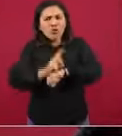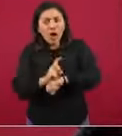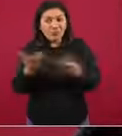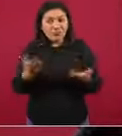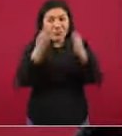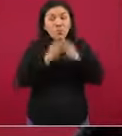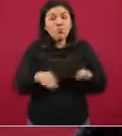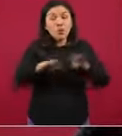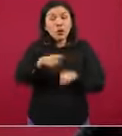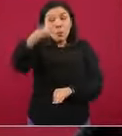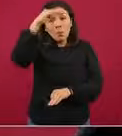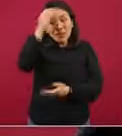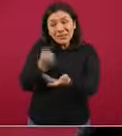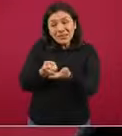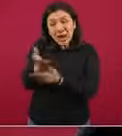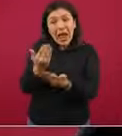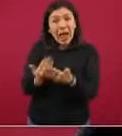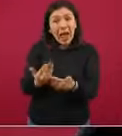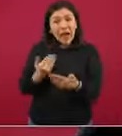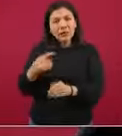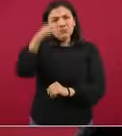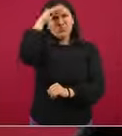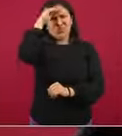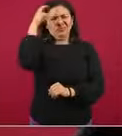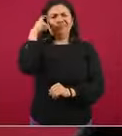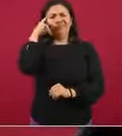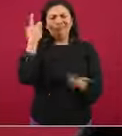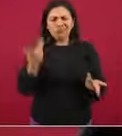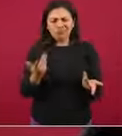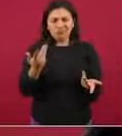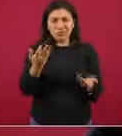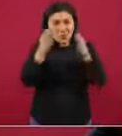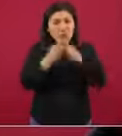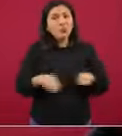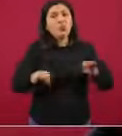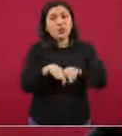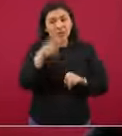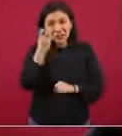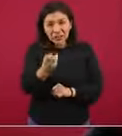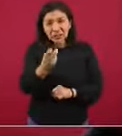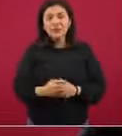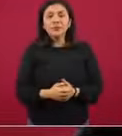a cada acción de salir, antes de salir de la casa, cuestionense. Es muy importante.